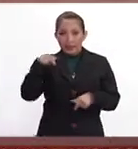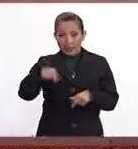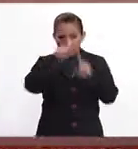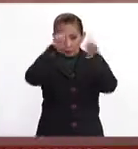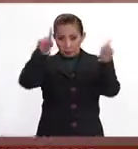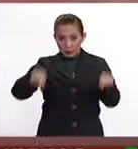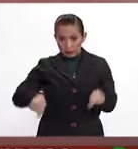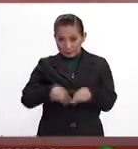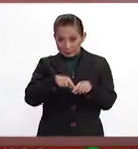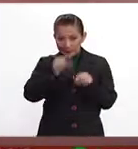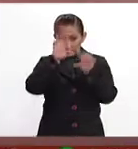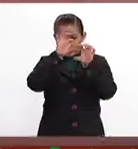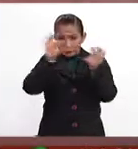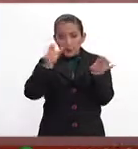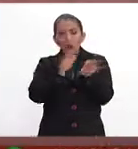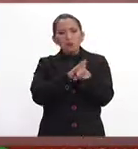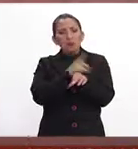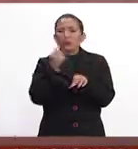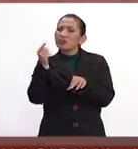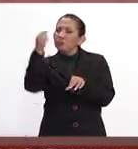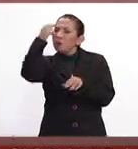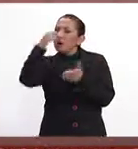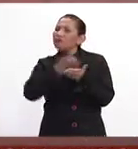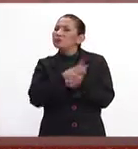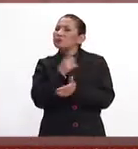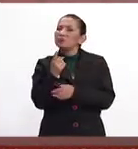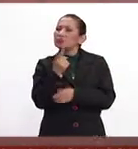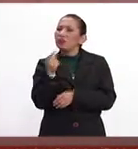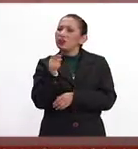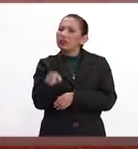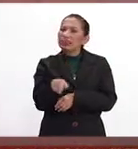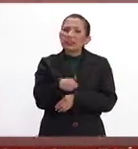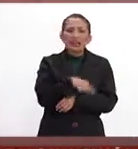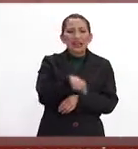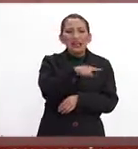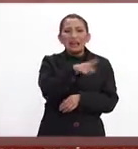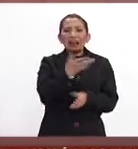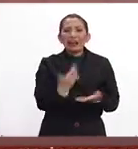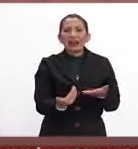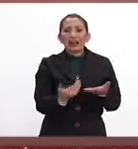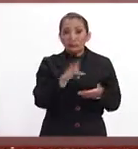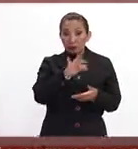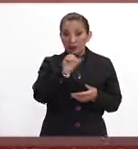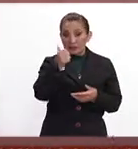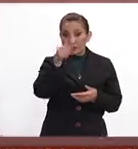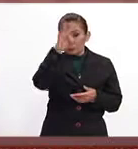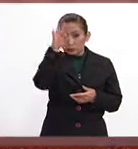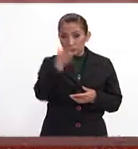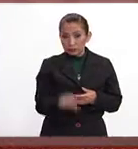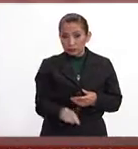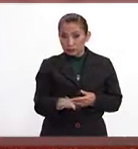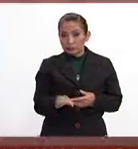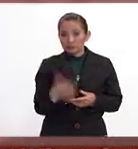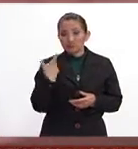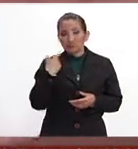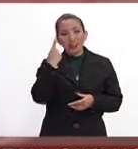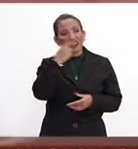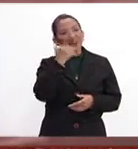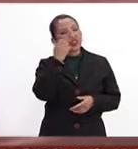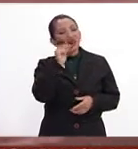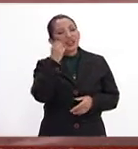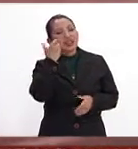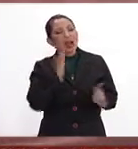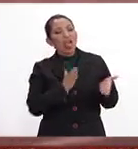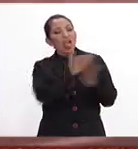cuáles son las razones, ¿no? Por las que se hace, ese 56% es evitar la